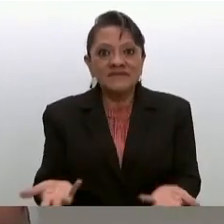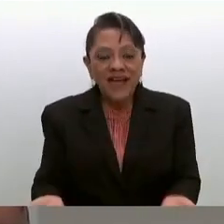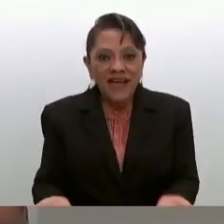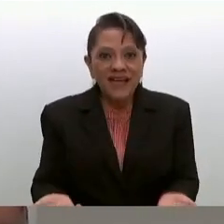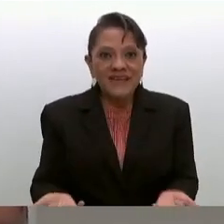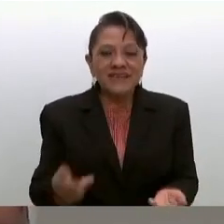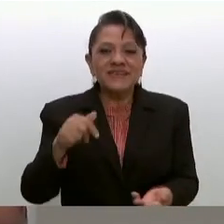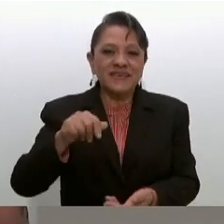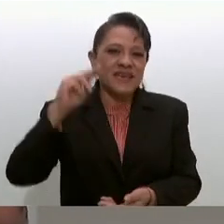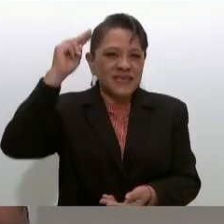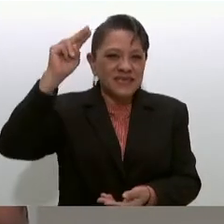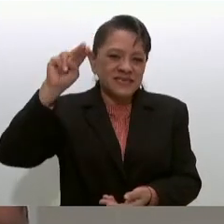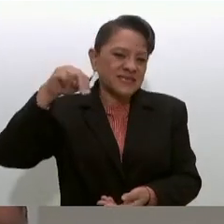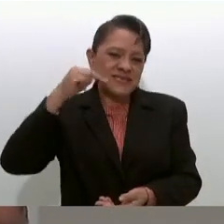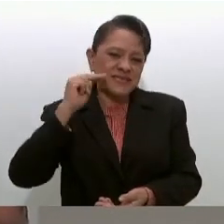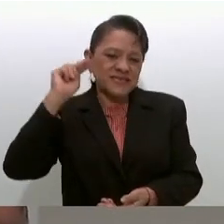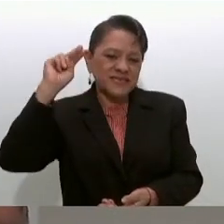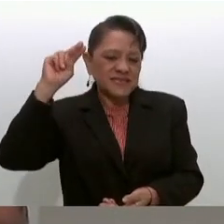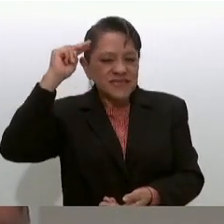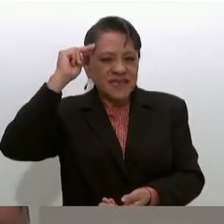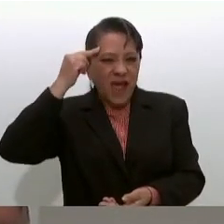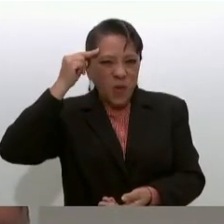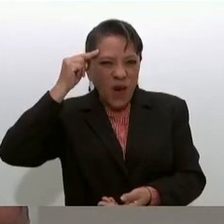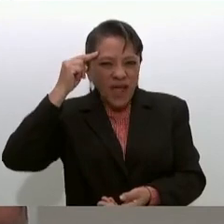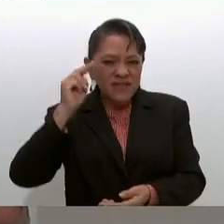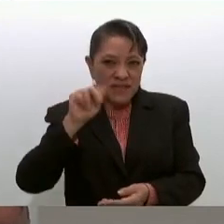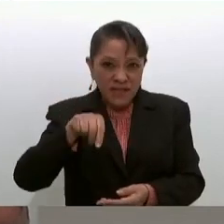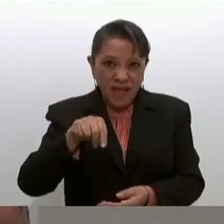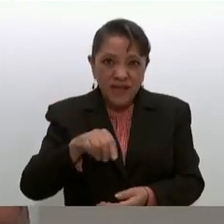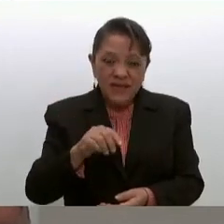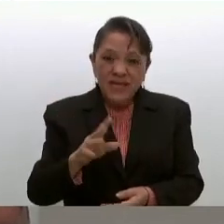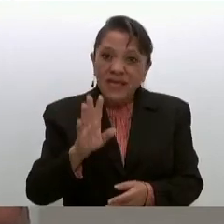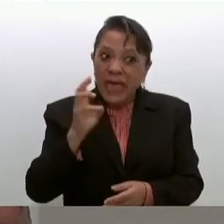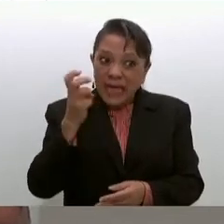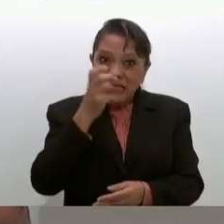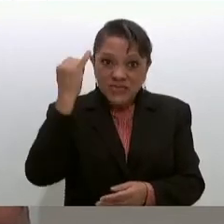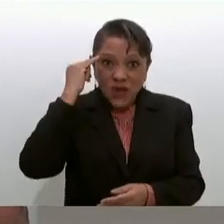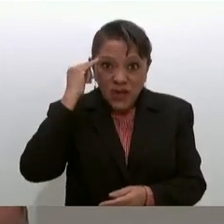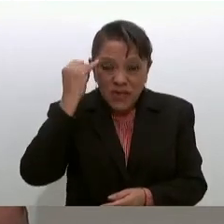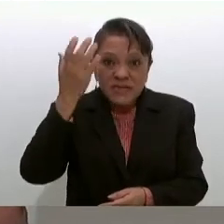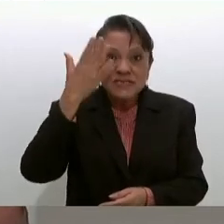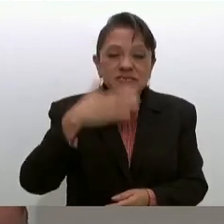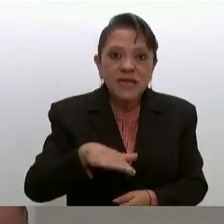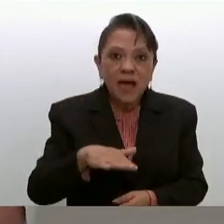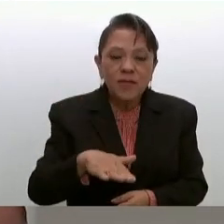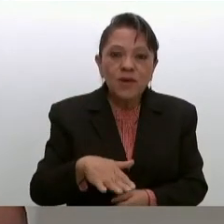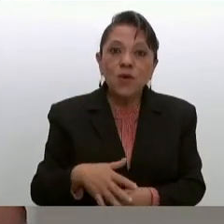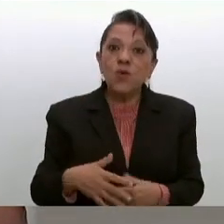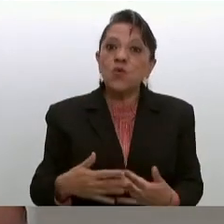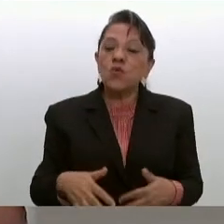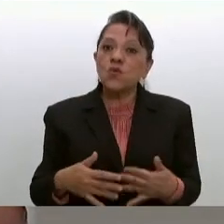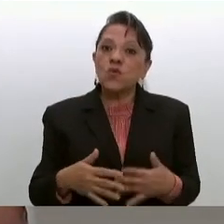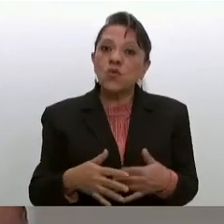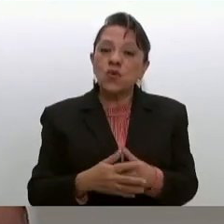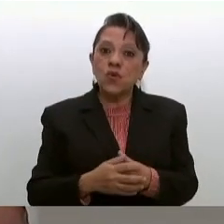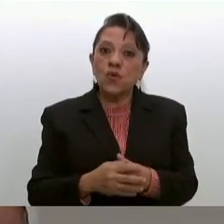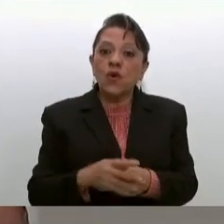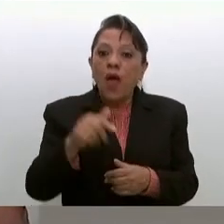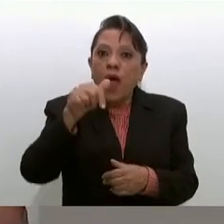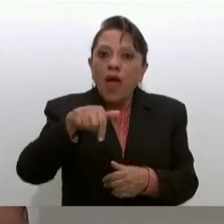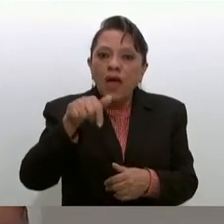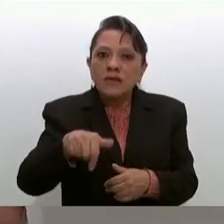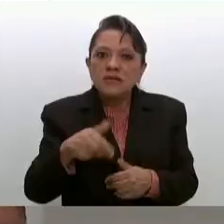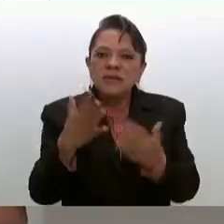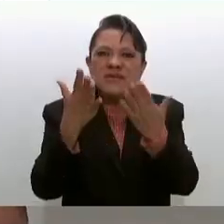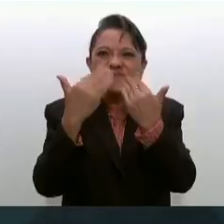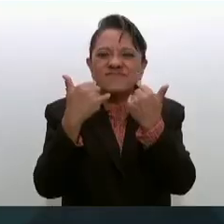Morelos y desde luego encontré algo que contrasta no tienen consulta de estomatología